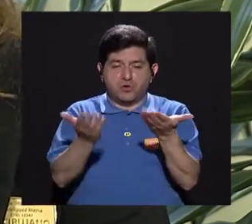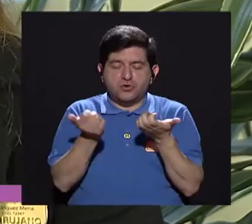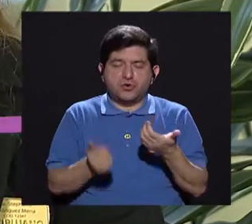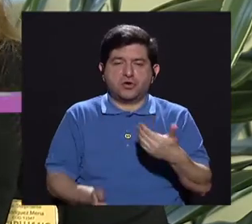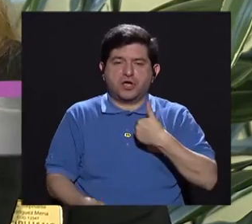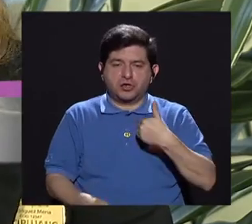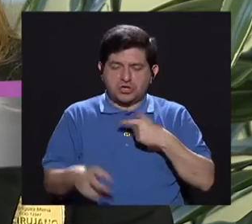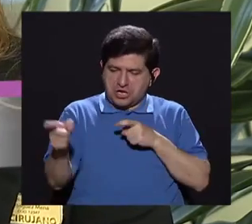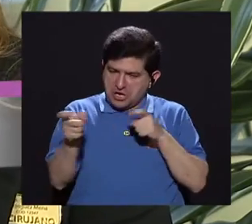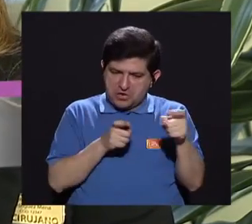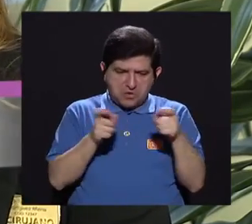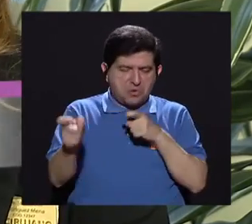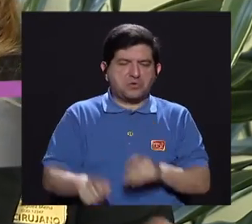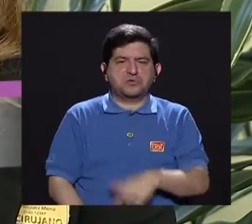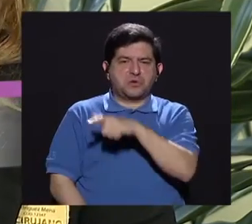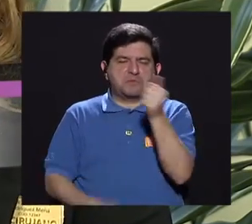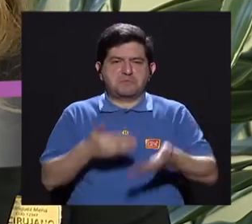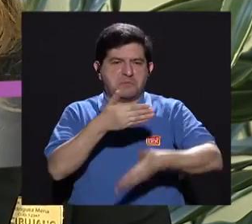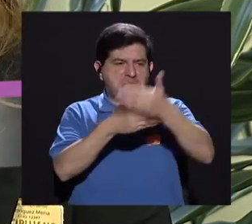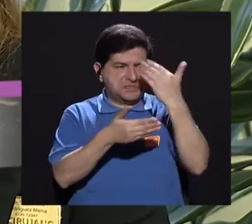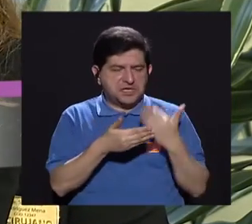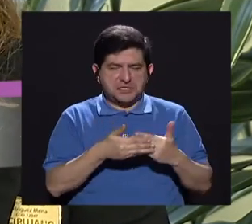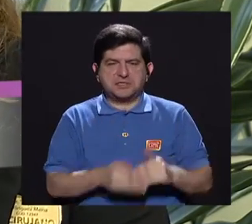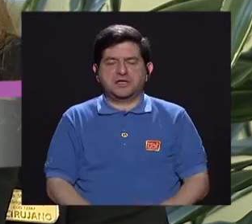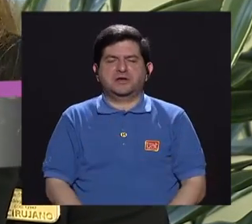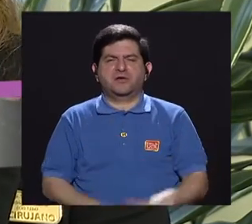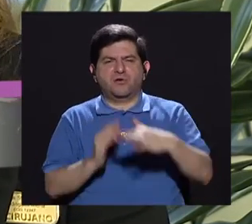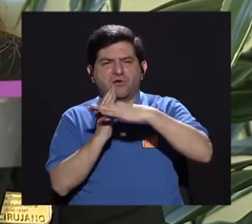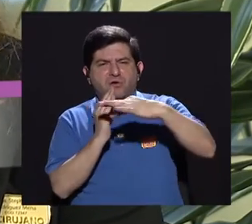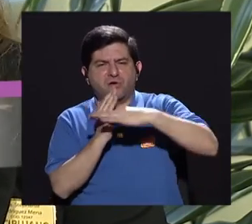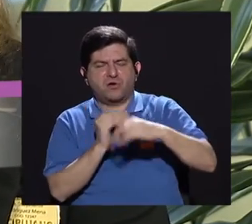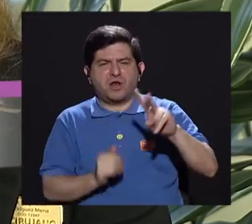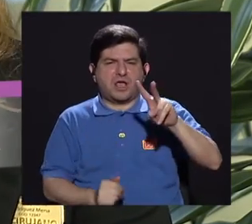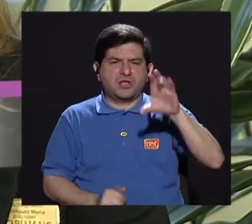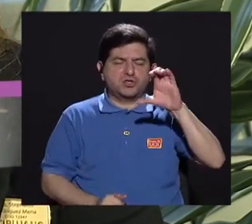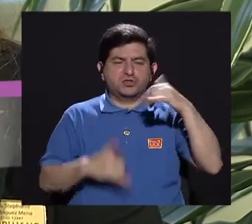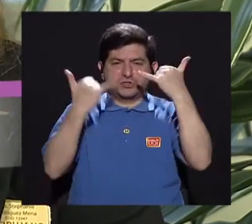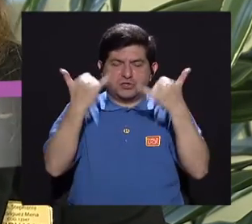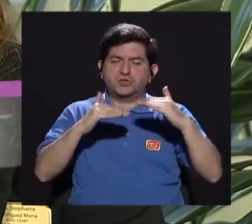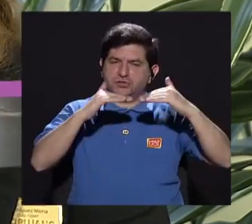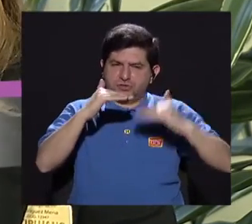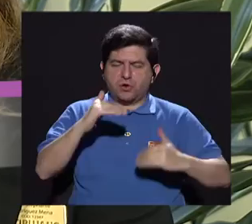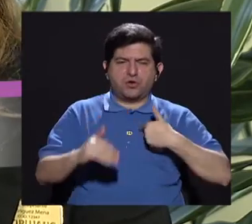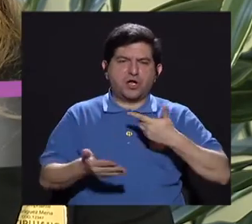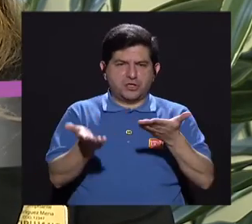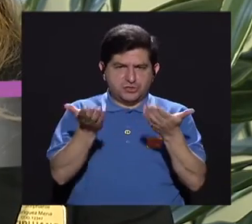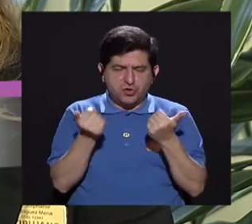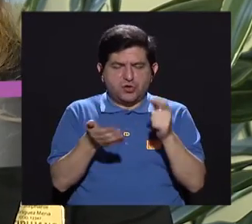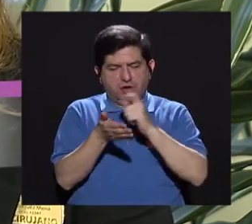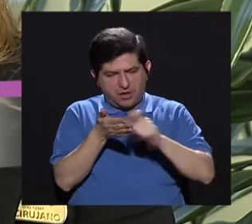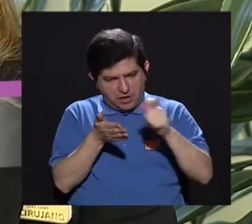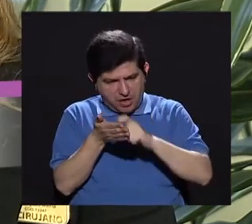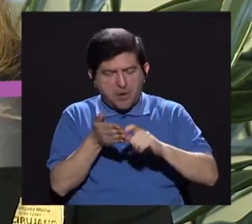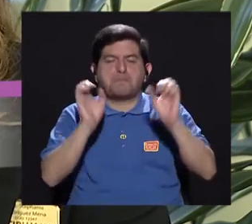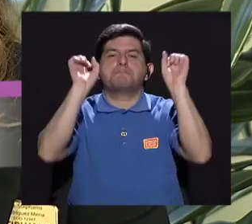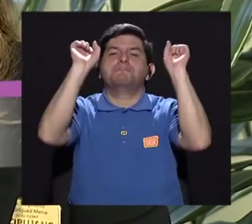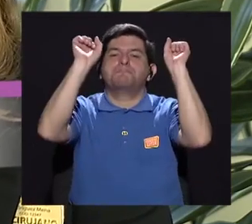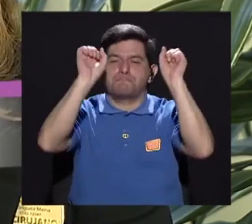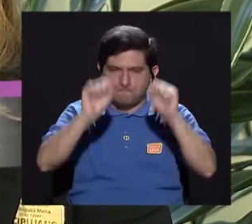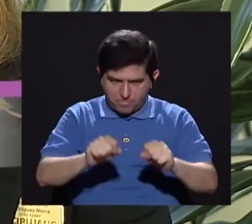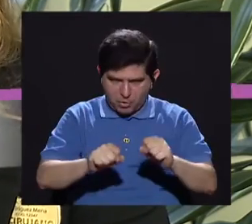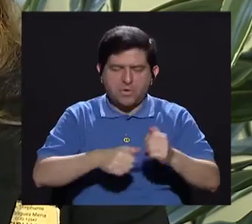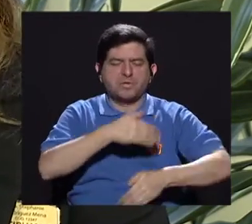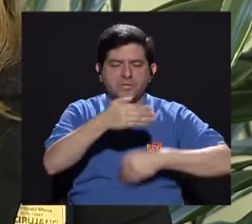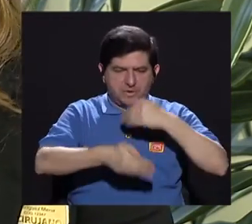control, que es importante, que el mes pasado, hace tres meses el colesterol lo tenían 200 y ahora me bajo, entonces quiero llevármelo anotado, sí pueden